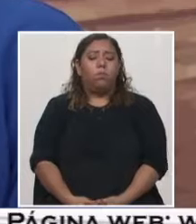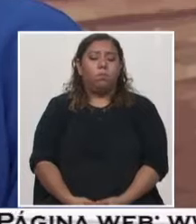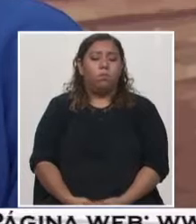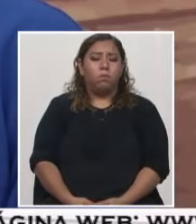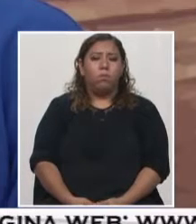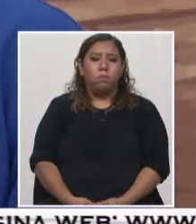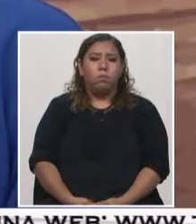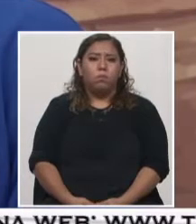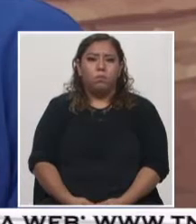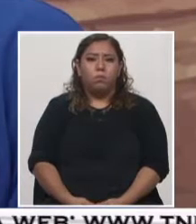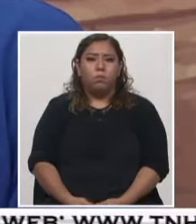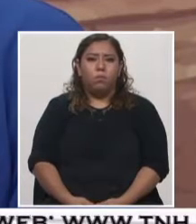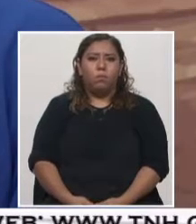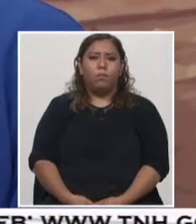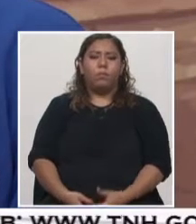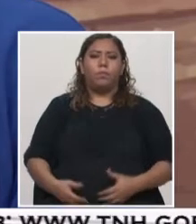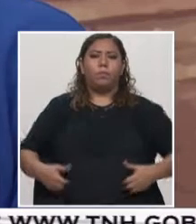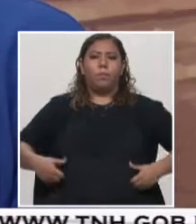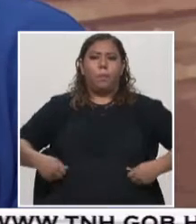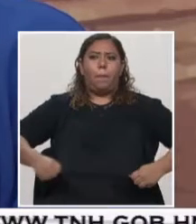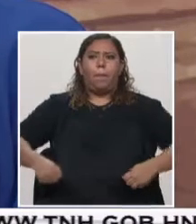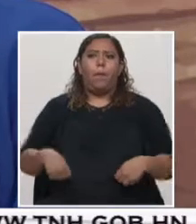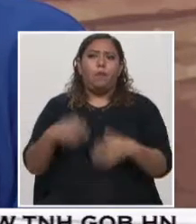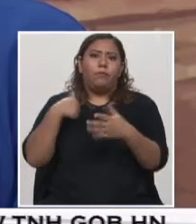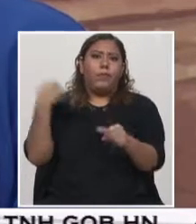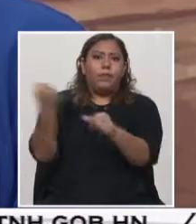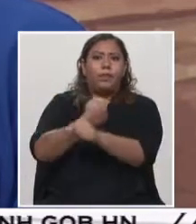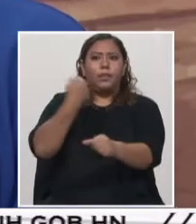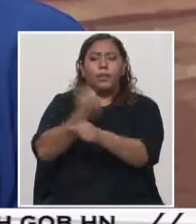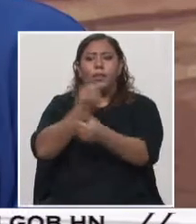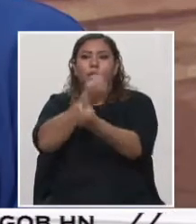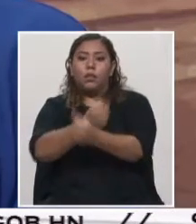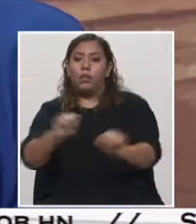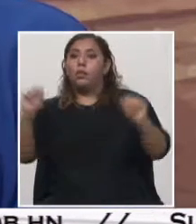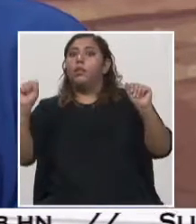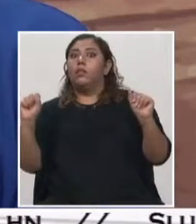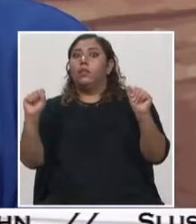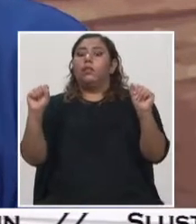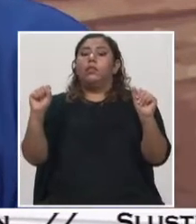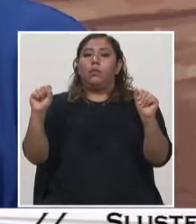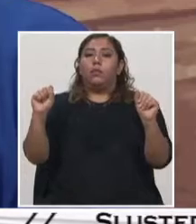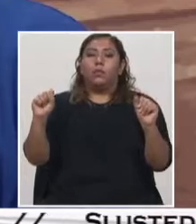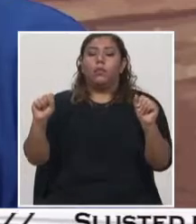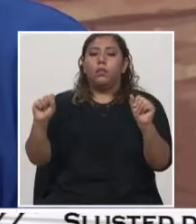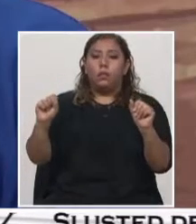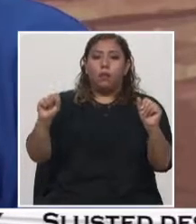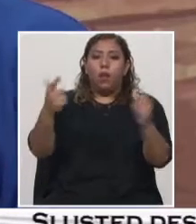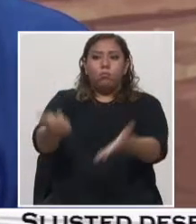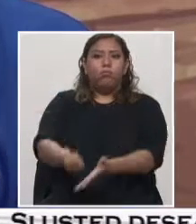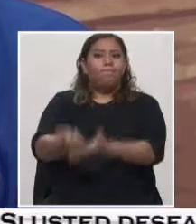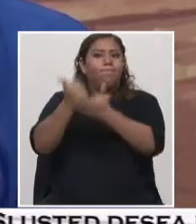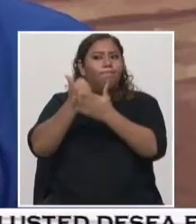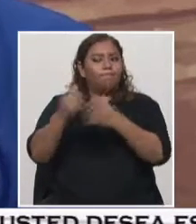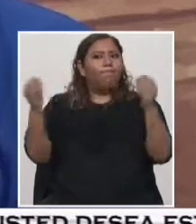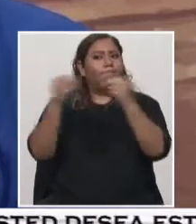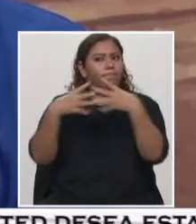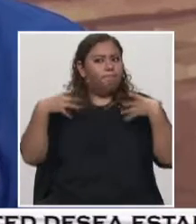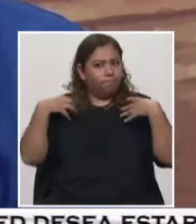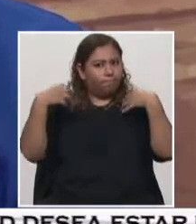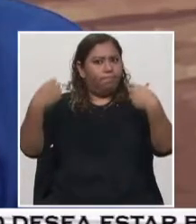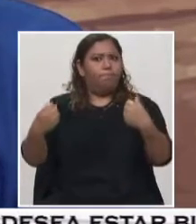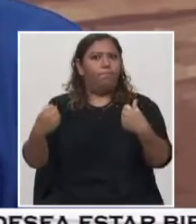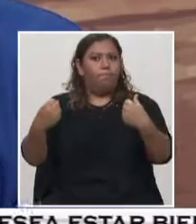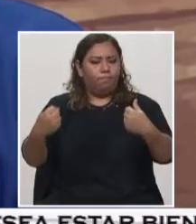operativa, en la labores de rescate, pues yo creo que la parte geológica viene a complementar y fortalecer y